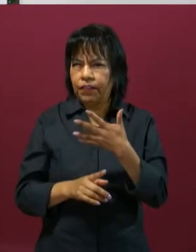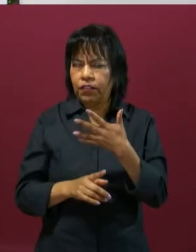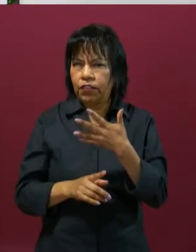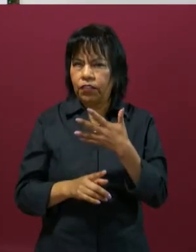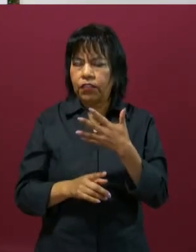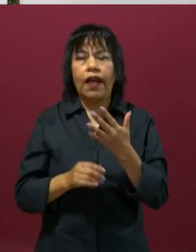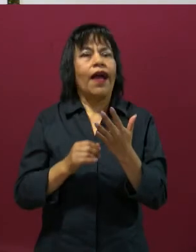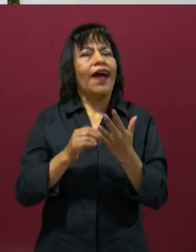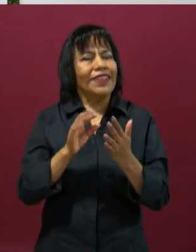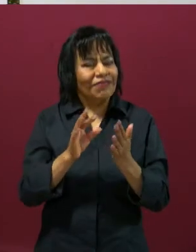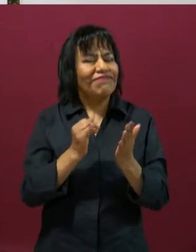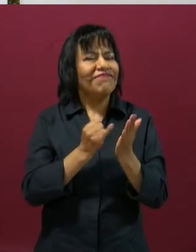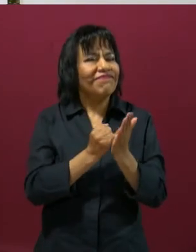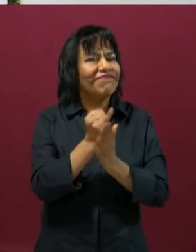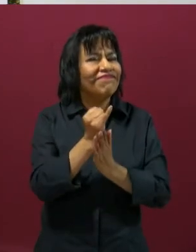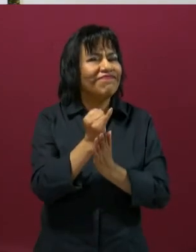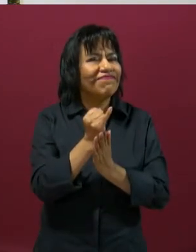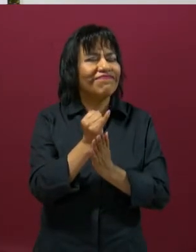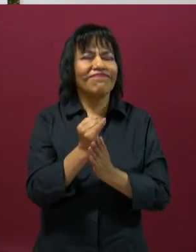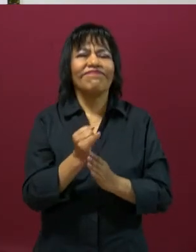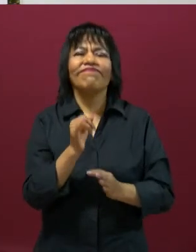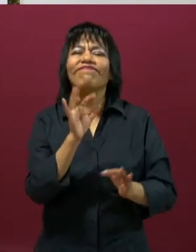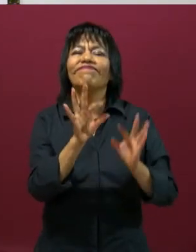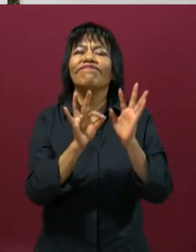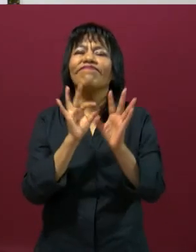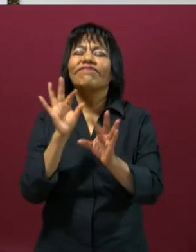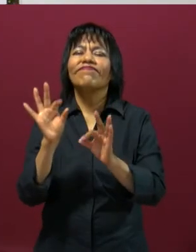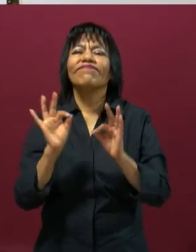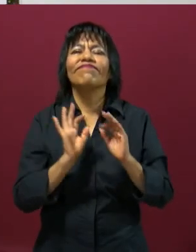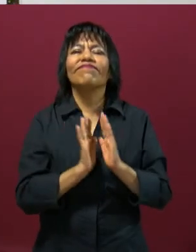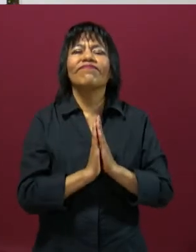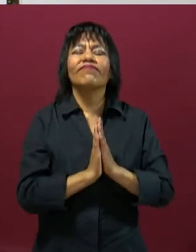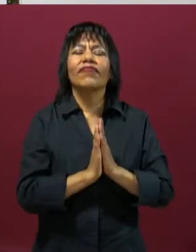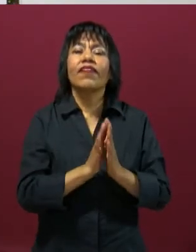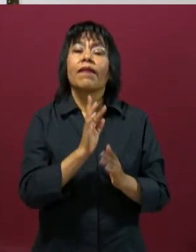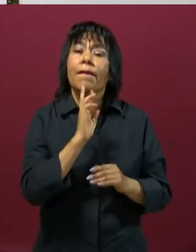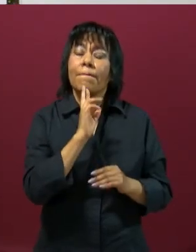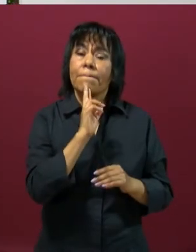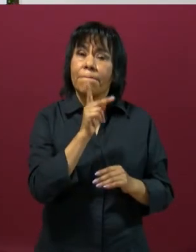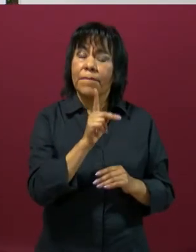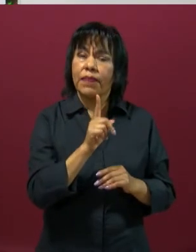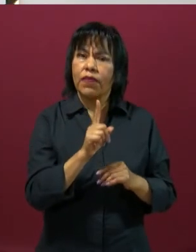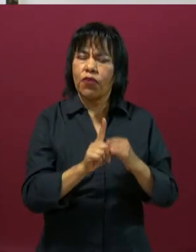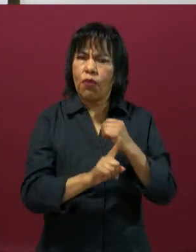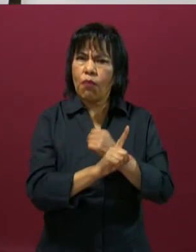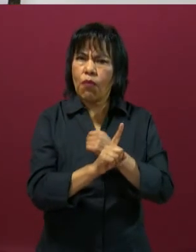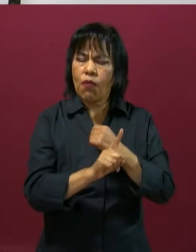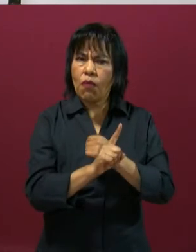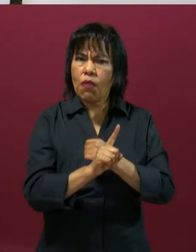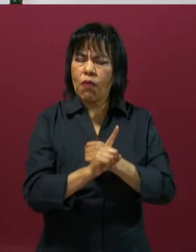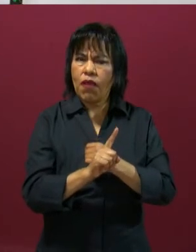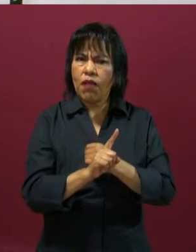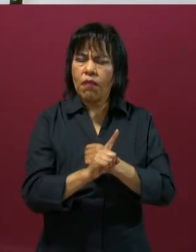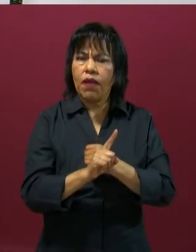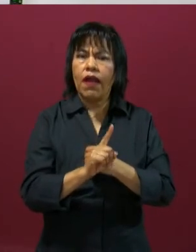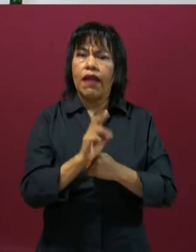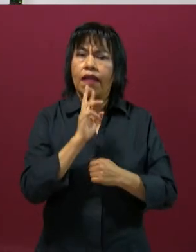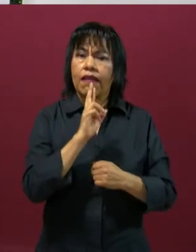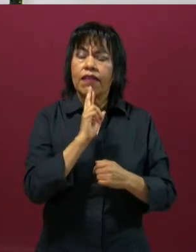toma la decisión. Elige la alternativa que te parezca mejor solución al problema. Y seis,